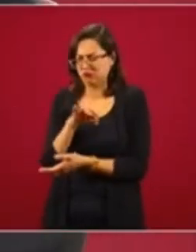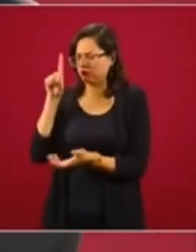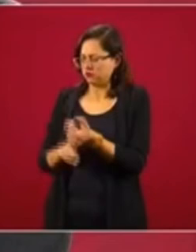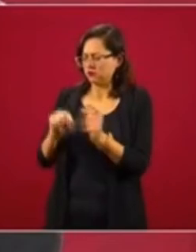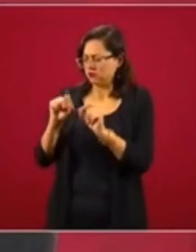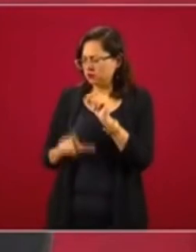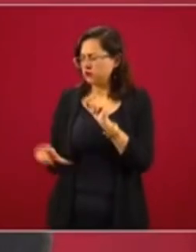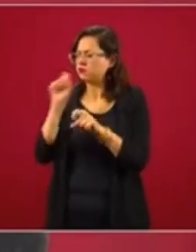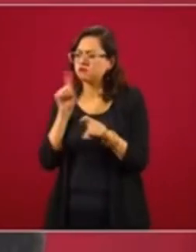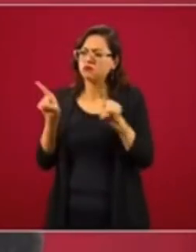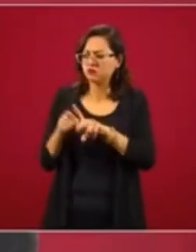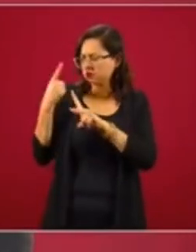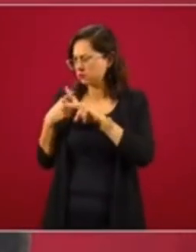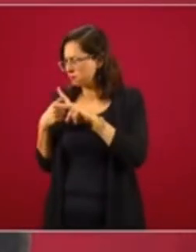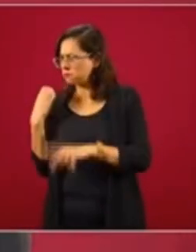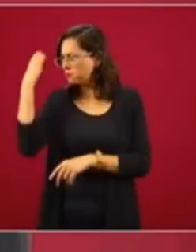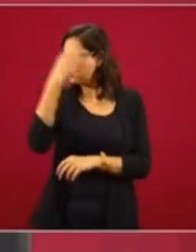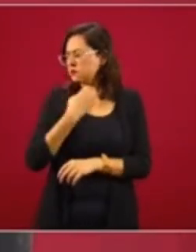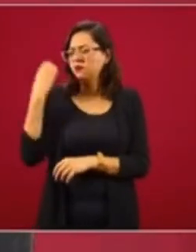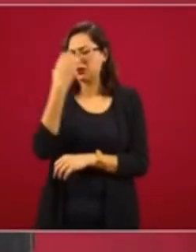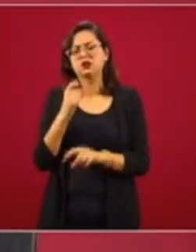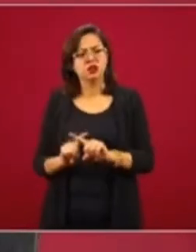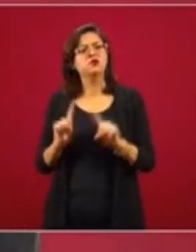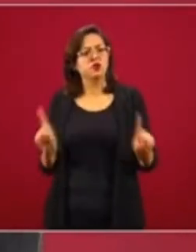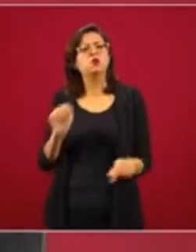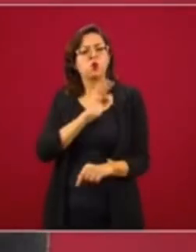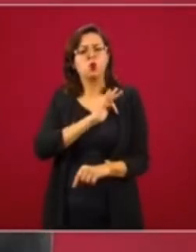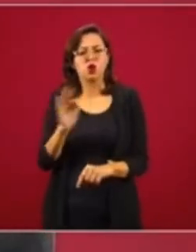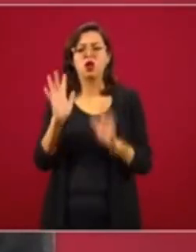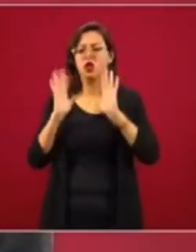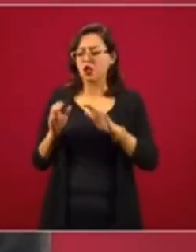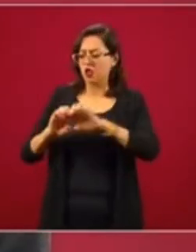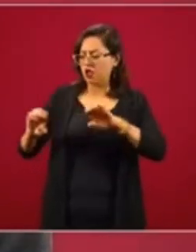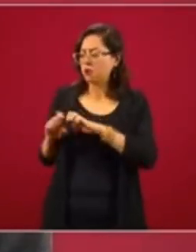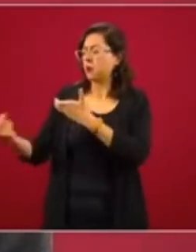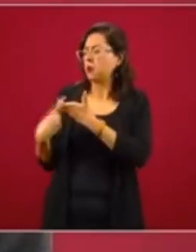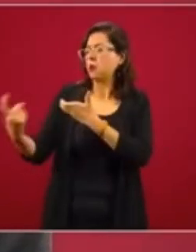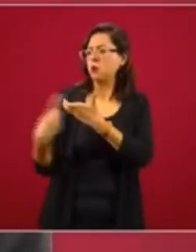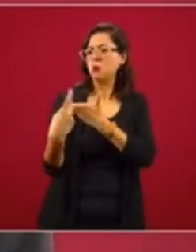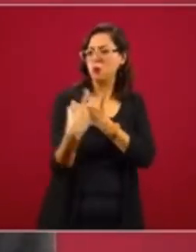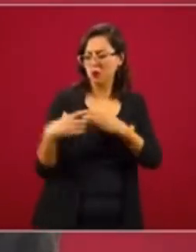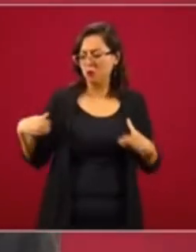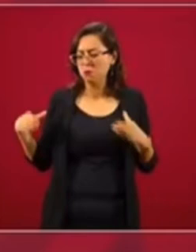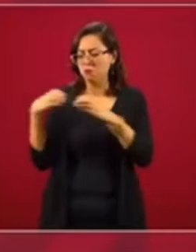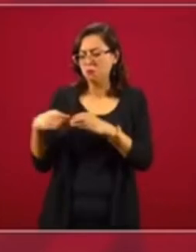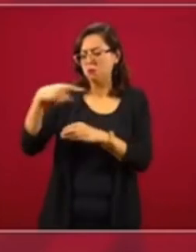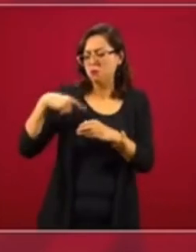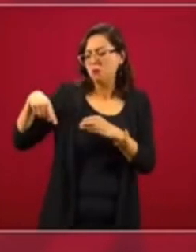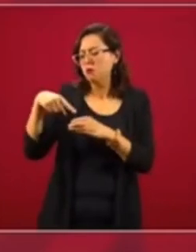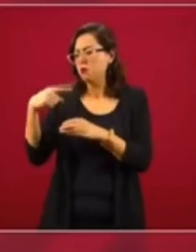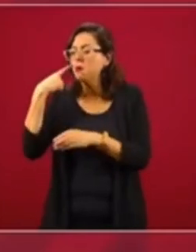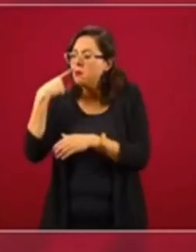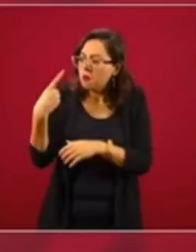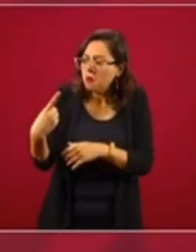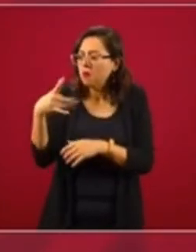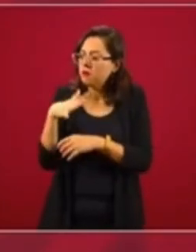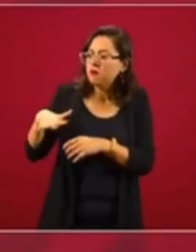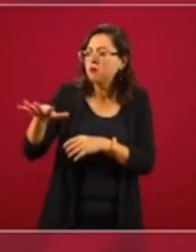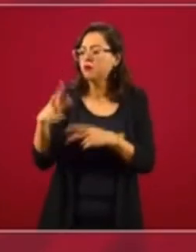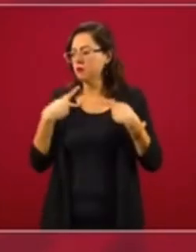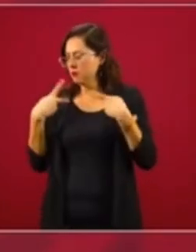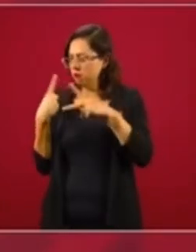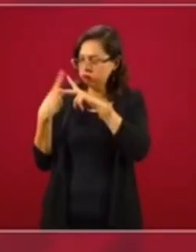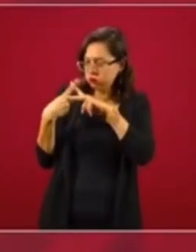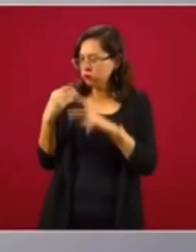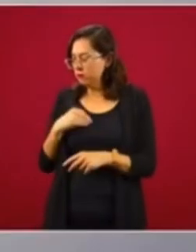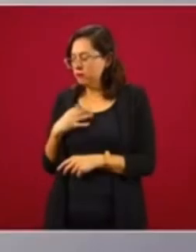una manera distinta de evaluar. Se está formando un equipo multidisciplinario para la definición de este